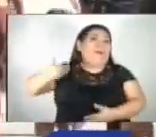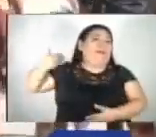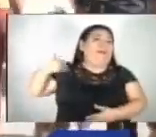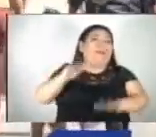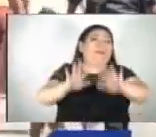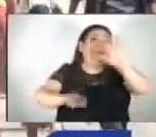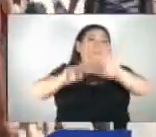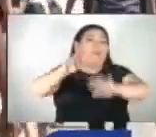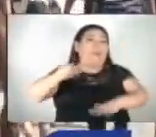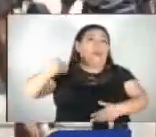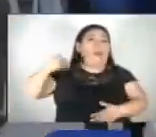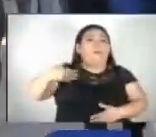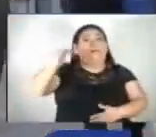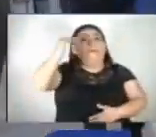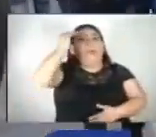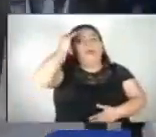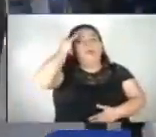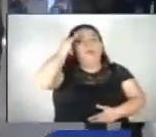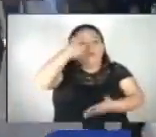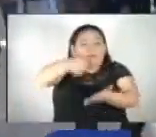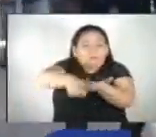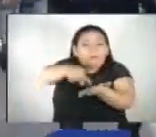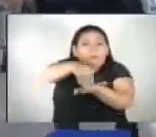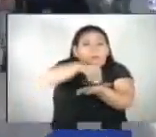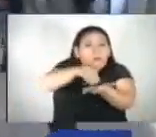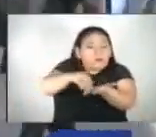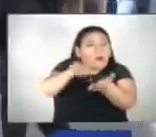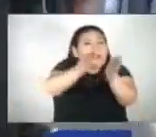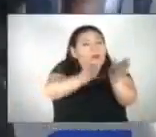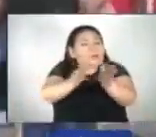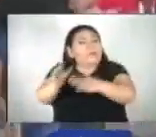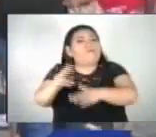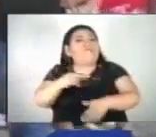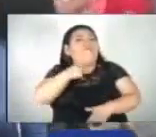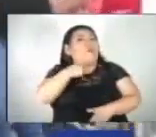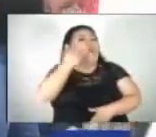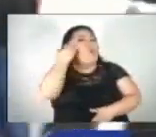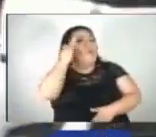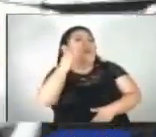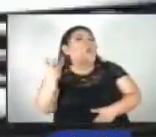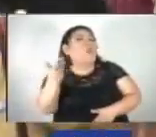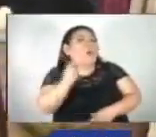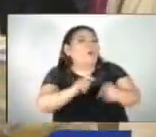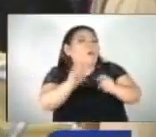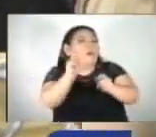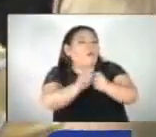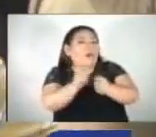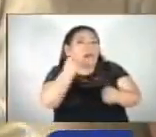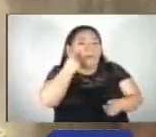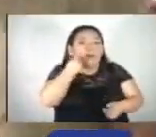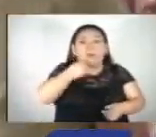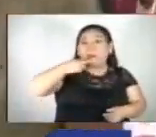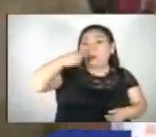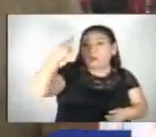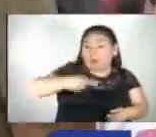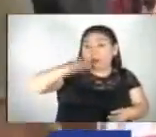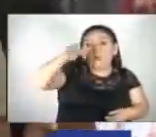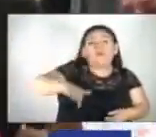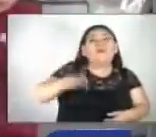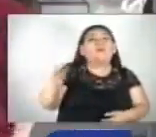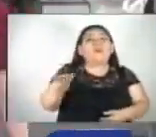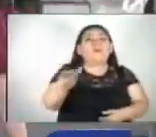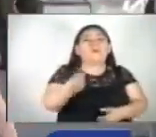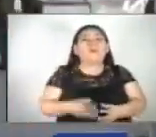años para la distribución de los nuevos municipios podría traer consecuencias, porque no está basado en la realidad actual del